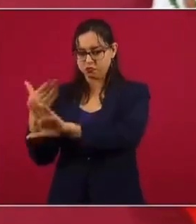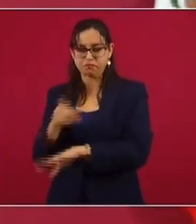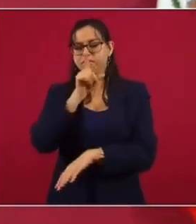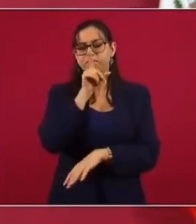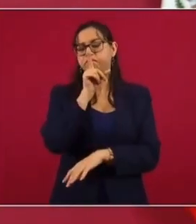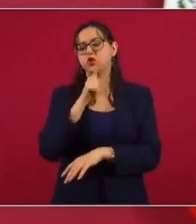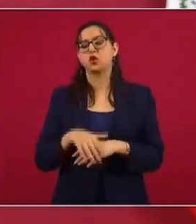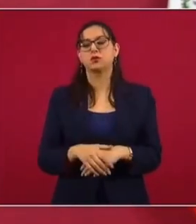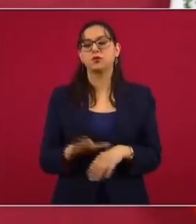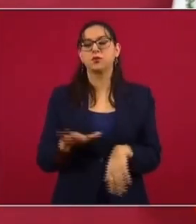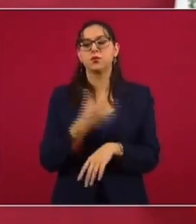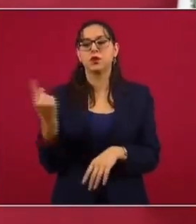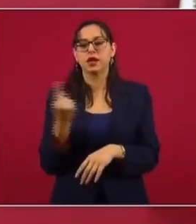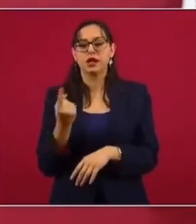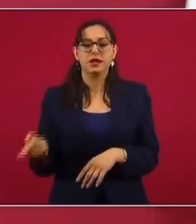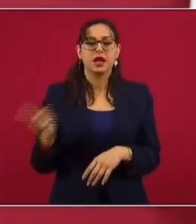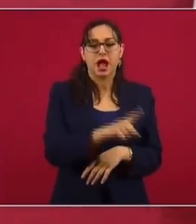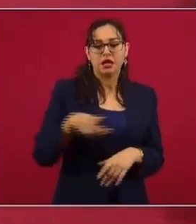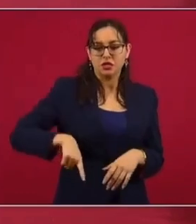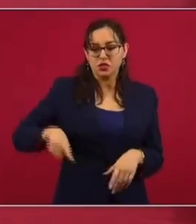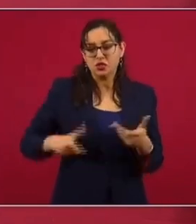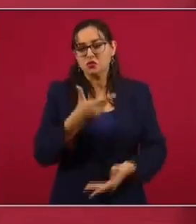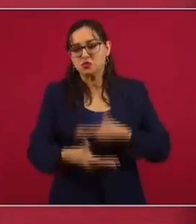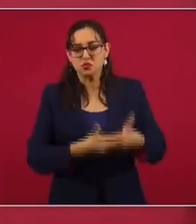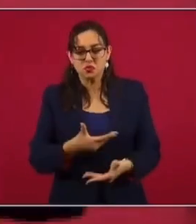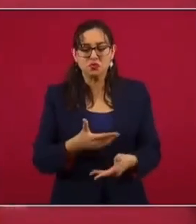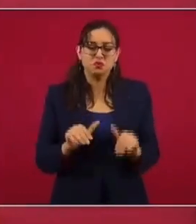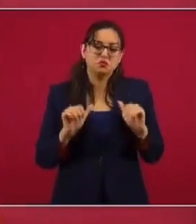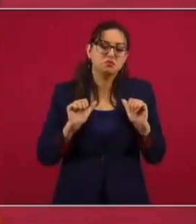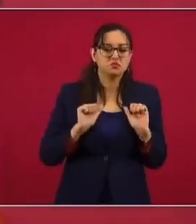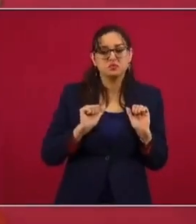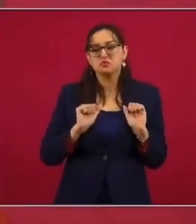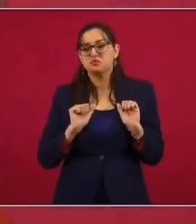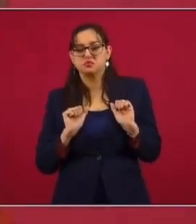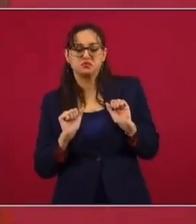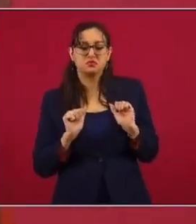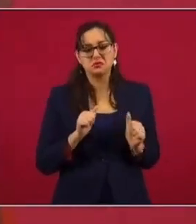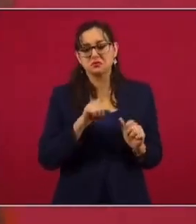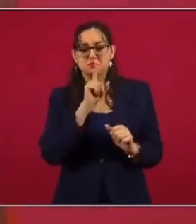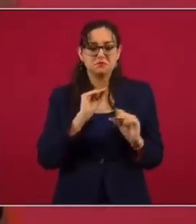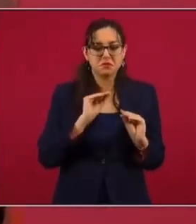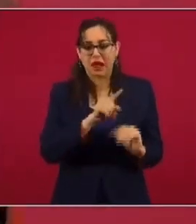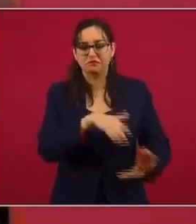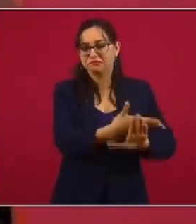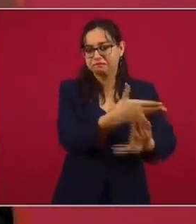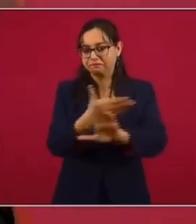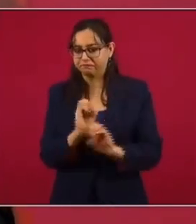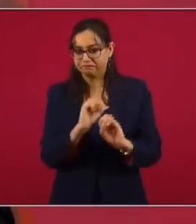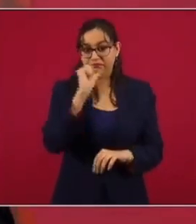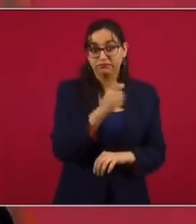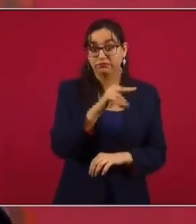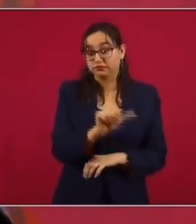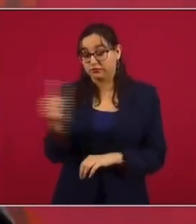moderados, fresas, a esos no los tocan. A los que ven